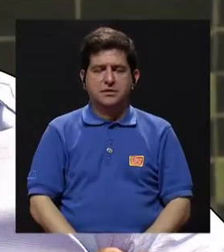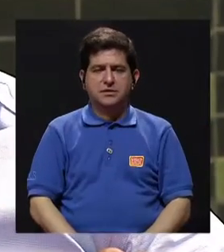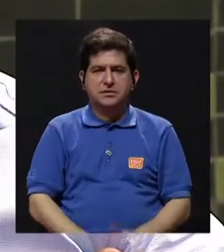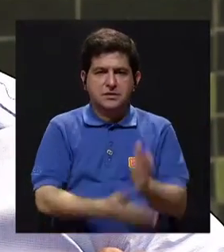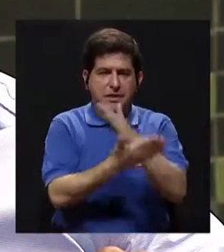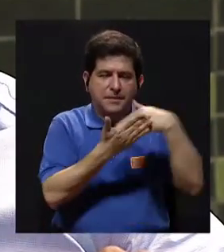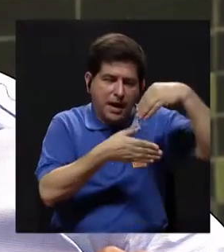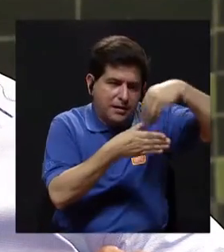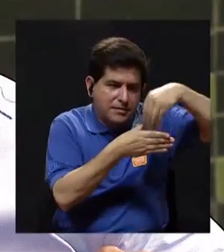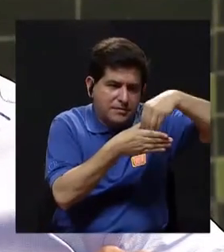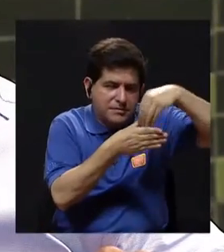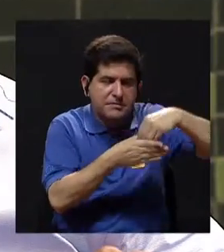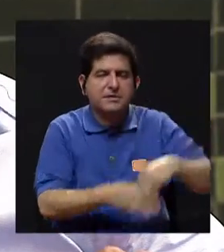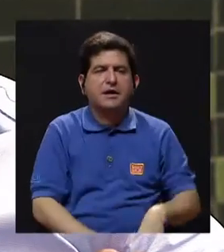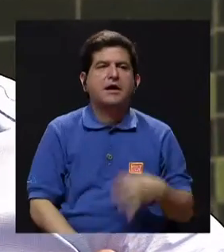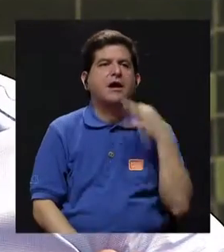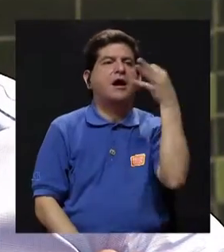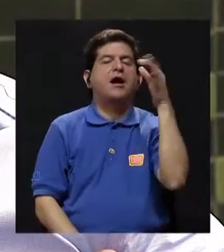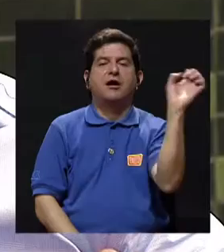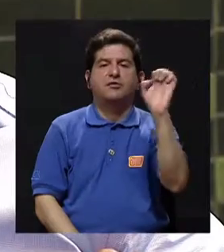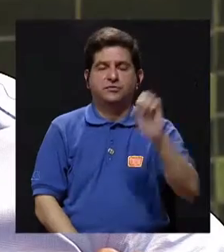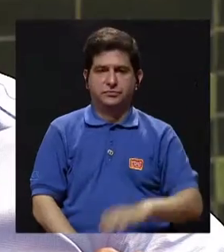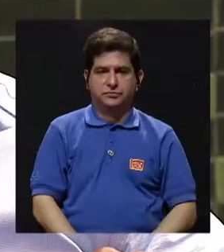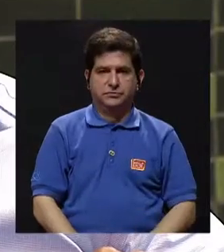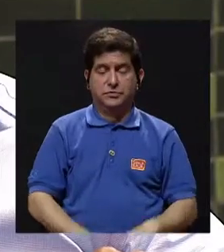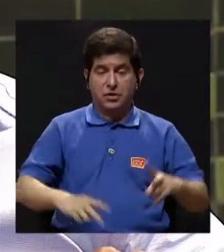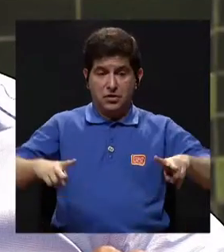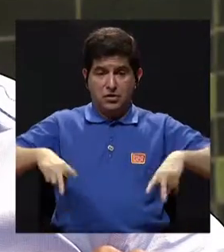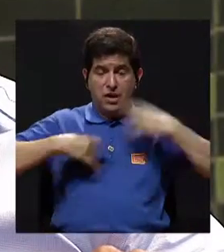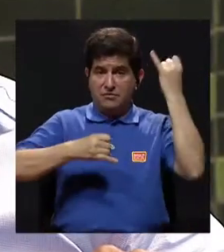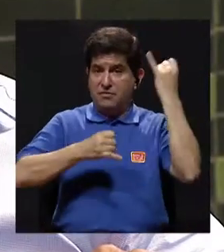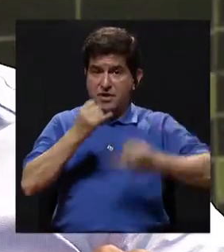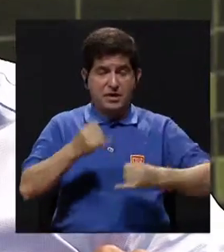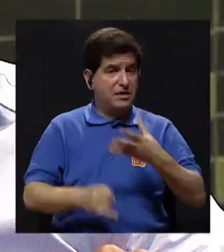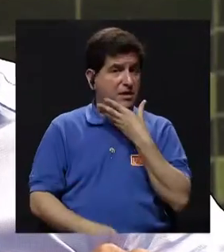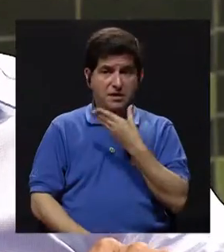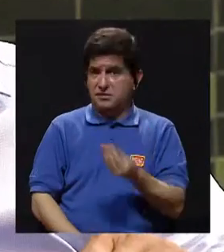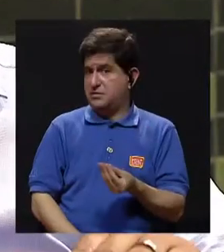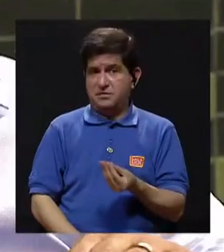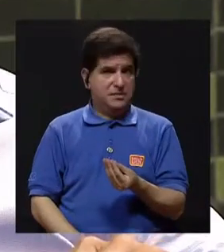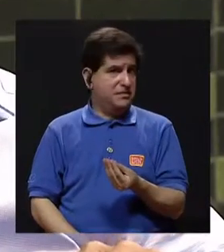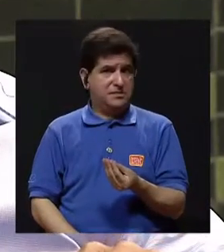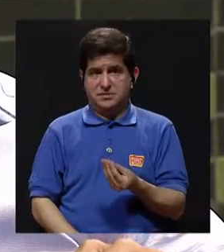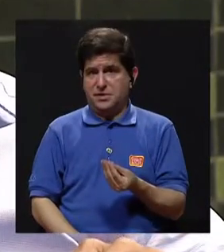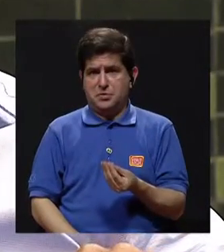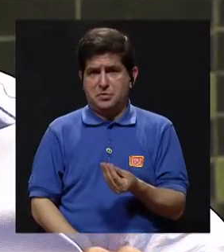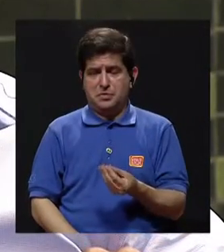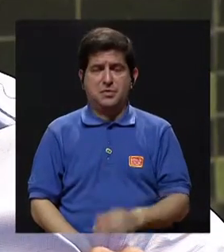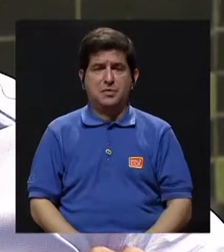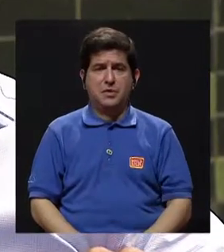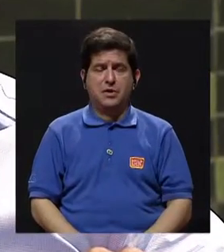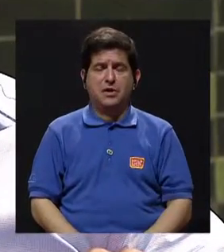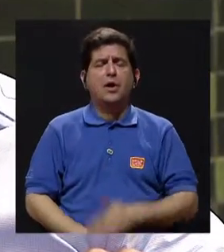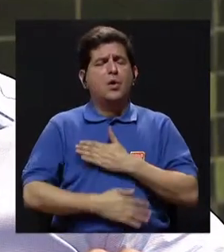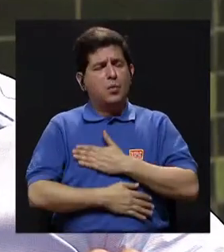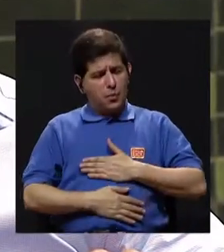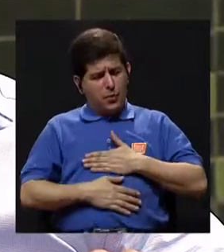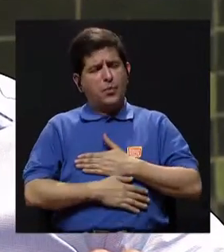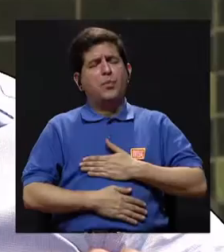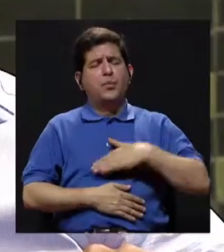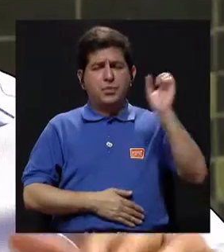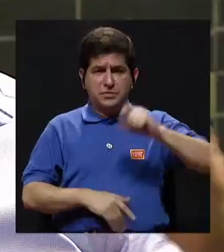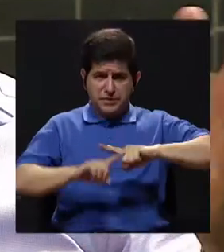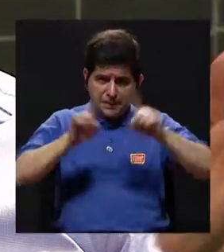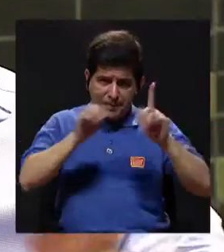guarde una parte para lo que viene en enero. O sea, la vida no se acaba en diciembre. Es maravillosa, se disfruta